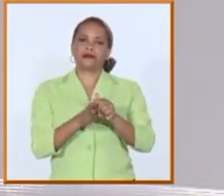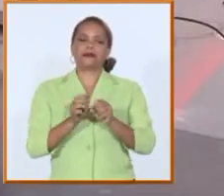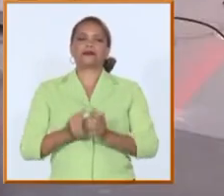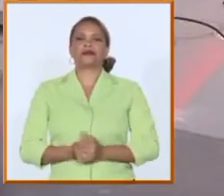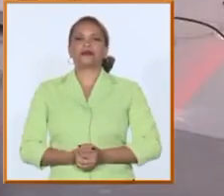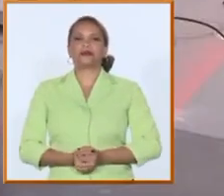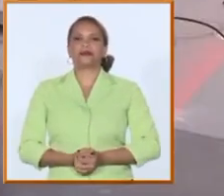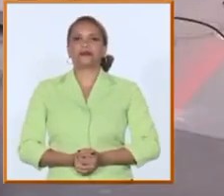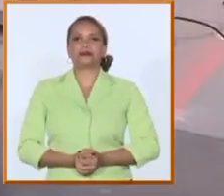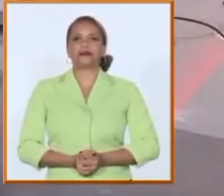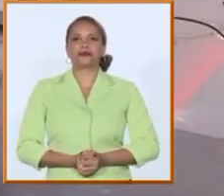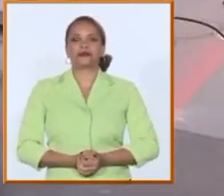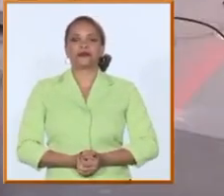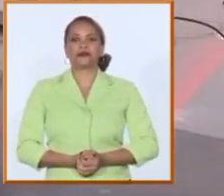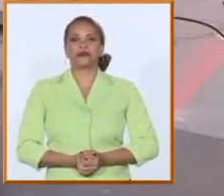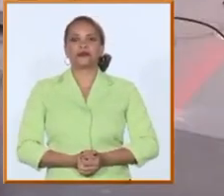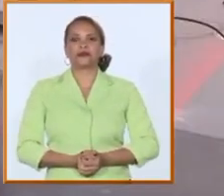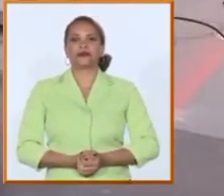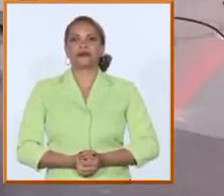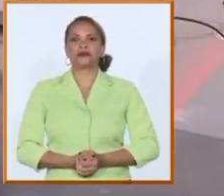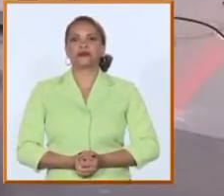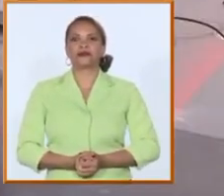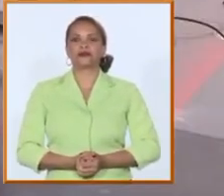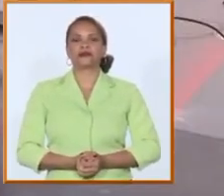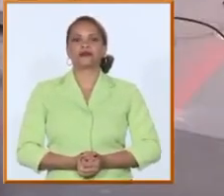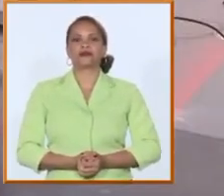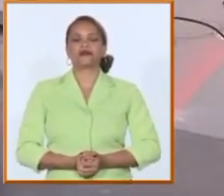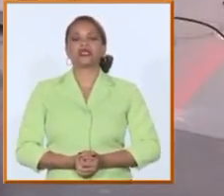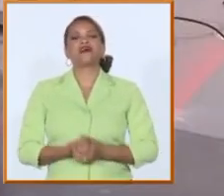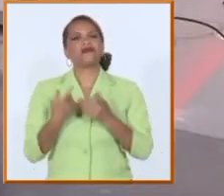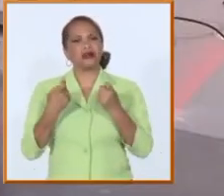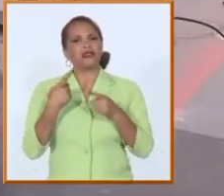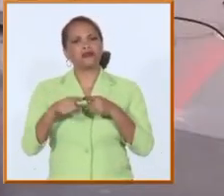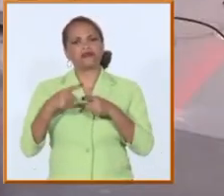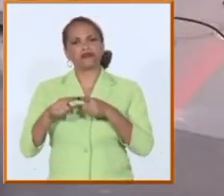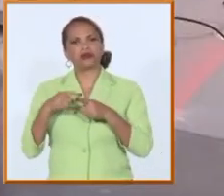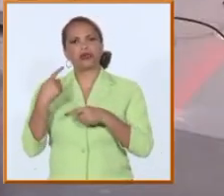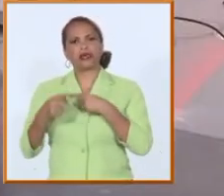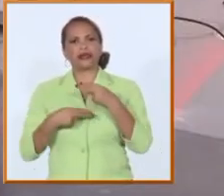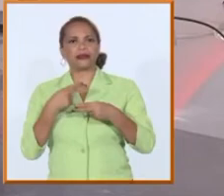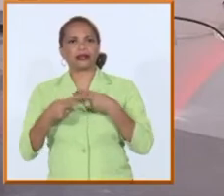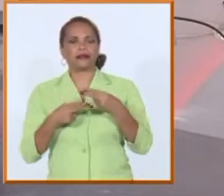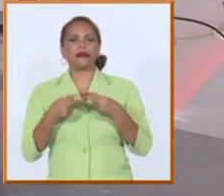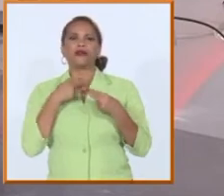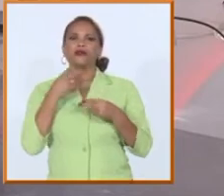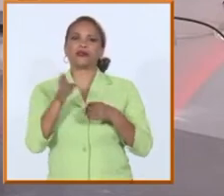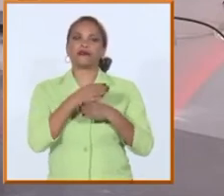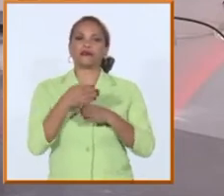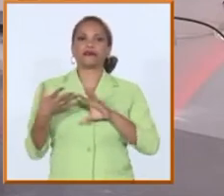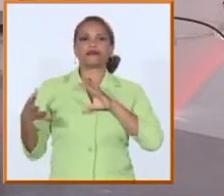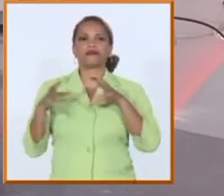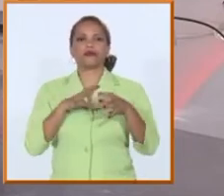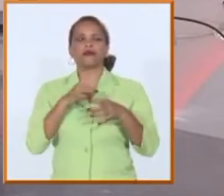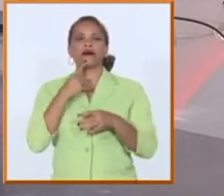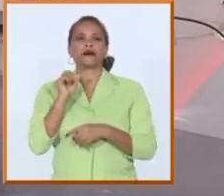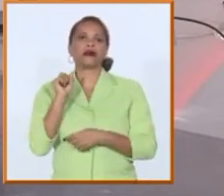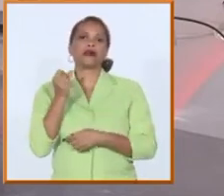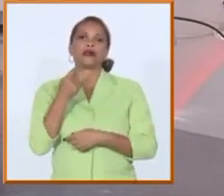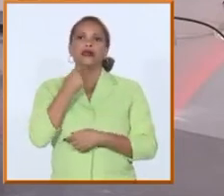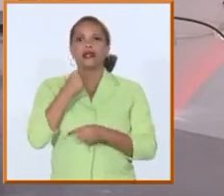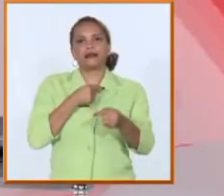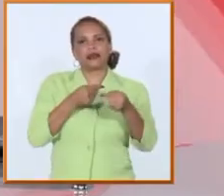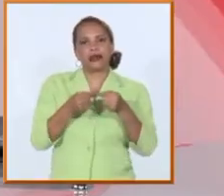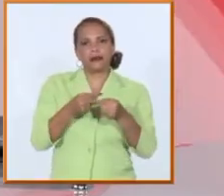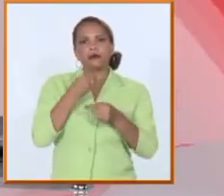experiencia hay muchas por supuesto cosas por por hacer pero hay también nuevas formas incluso de acercamiento y de eso podemos hablar un poco más